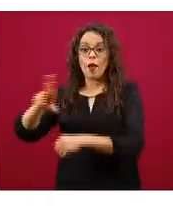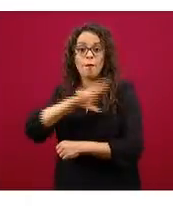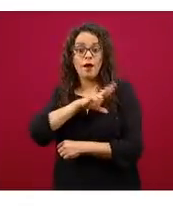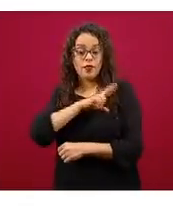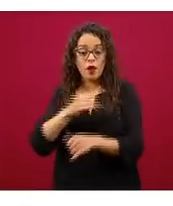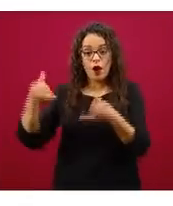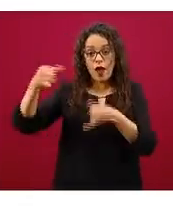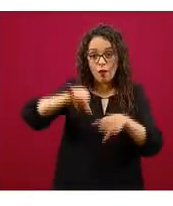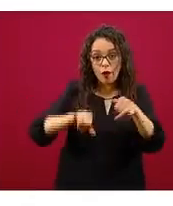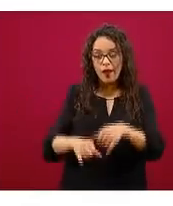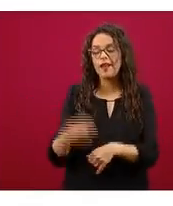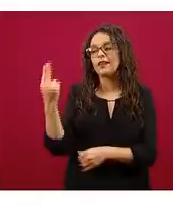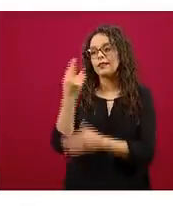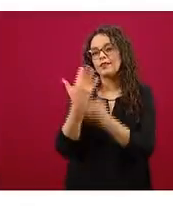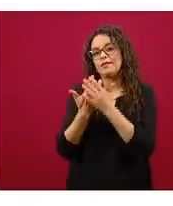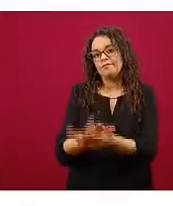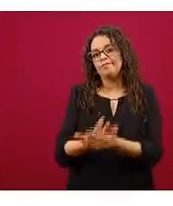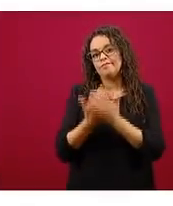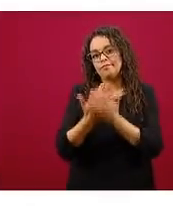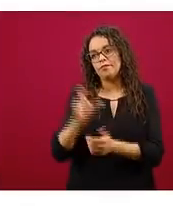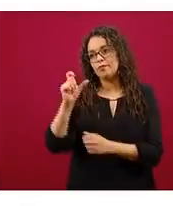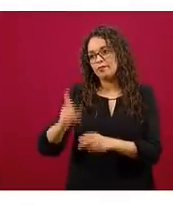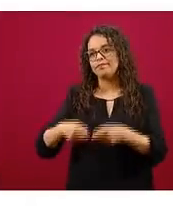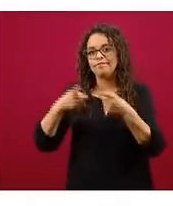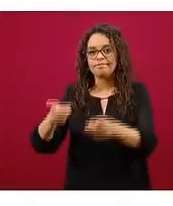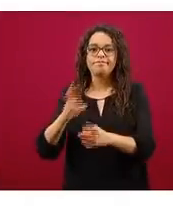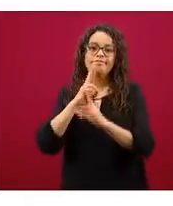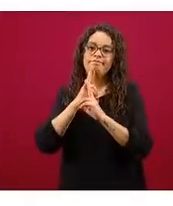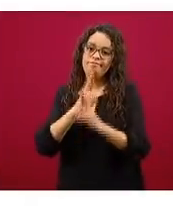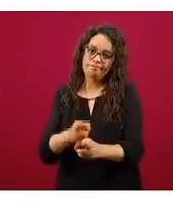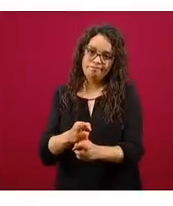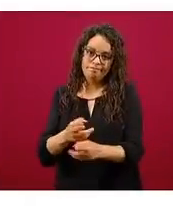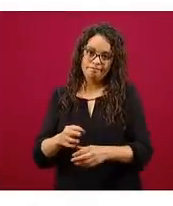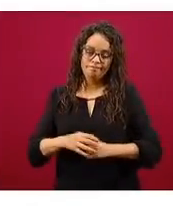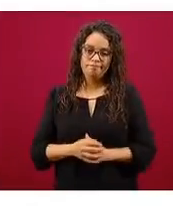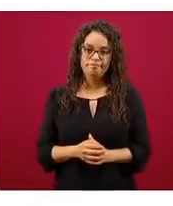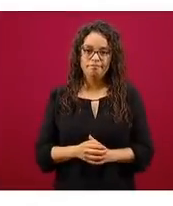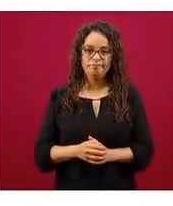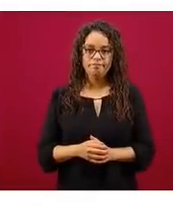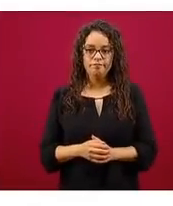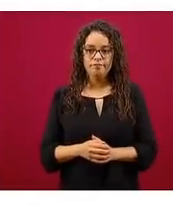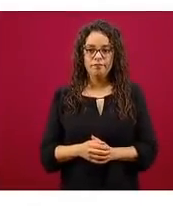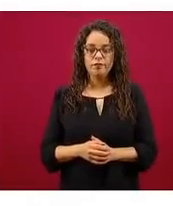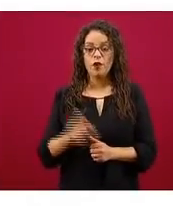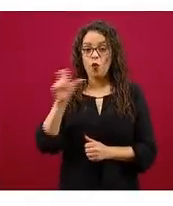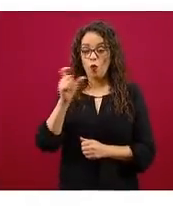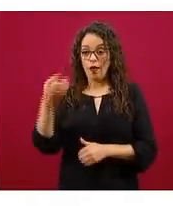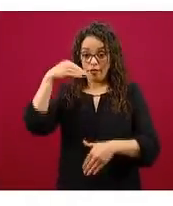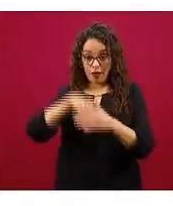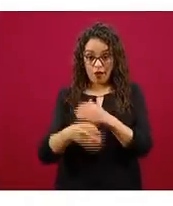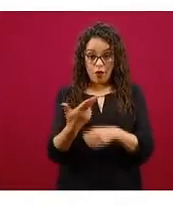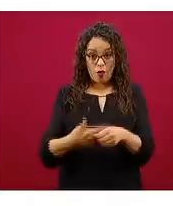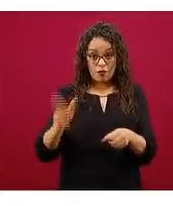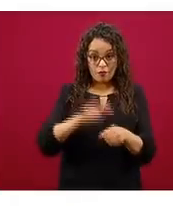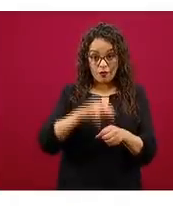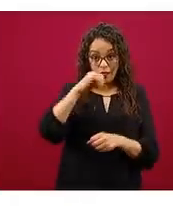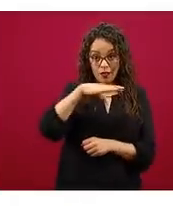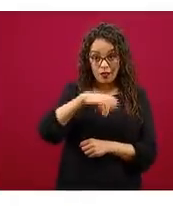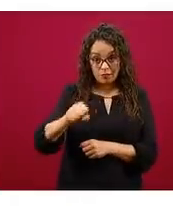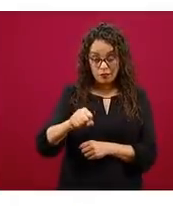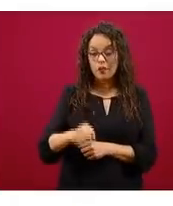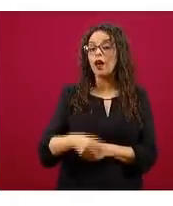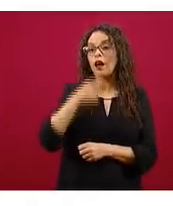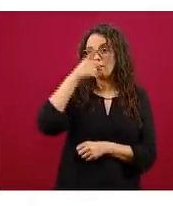servicios privados, que después llegan con nosotros, y nos notifican que les hicieron la prueba, pero que todavía está en